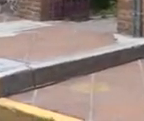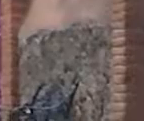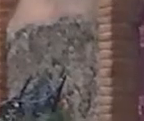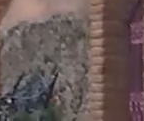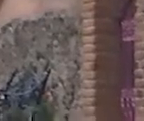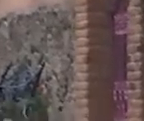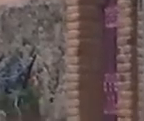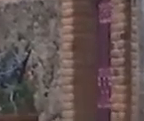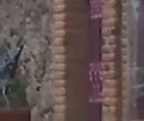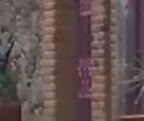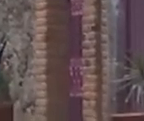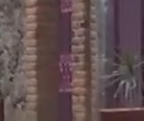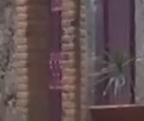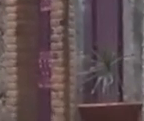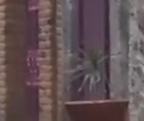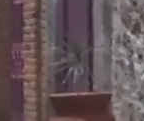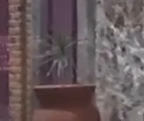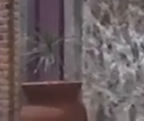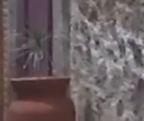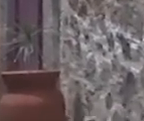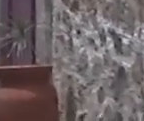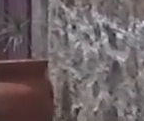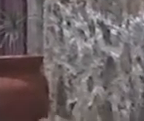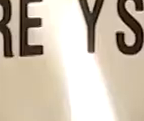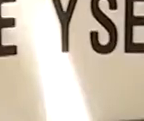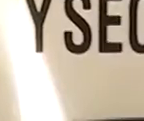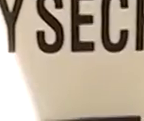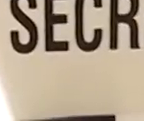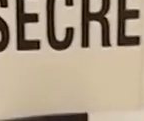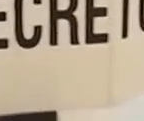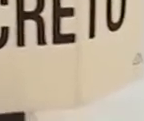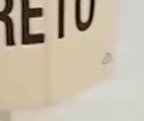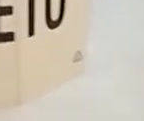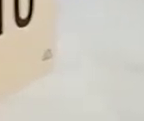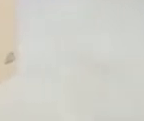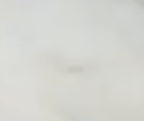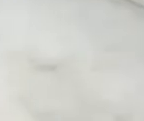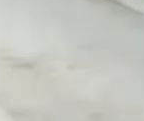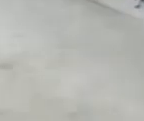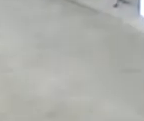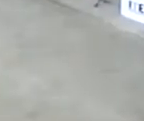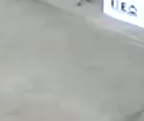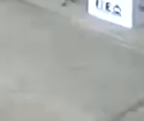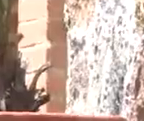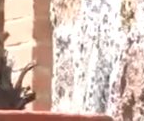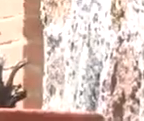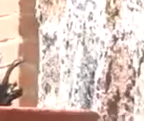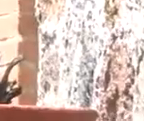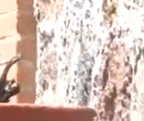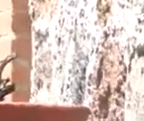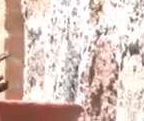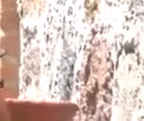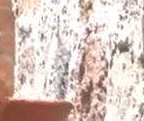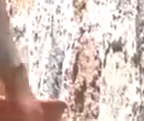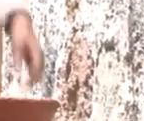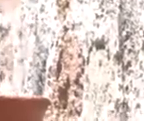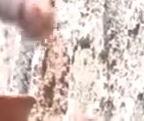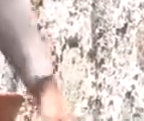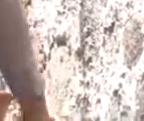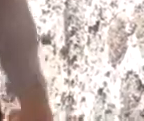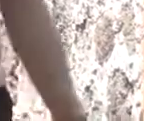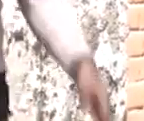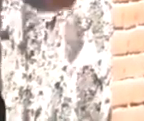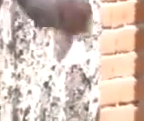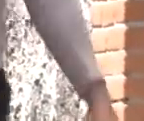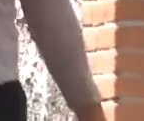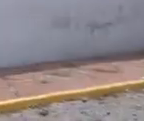trabajando de manera coordinada y colaborativa para garantizar la calidad en la organización de las elecciones, al tiempo que pidió a titulares de área y